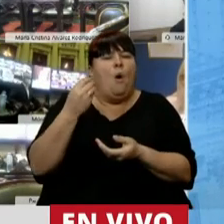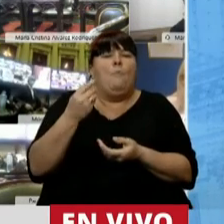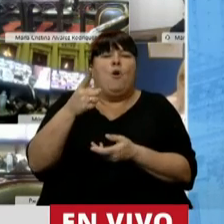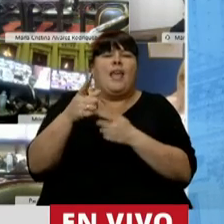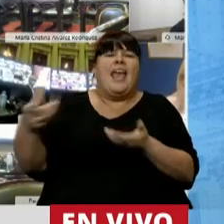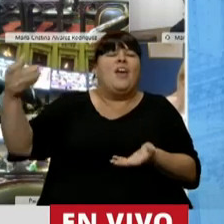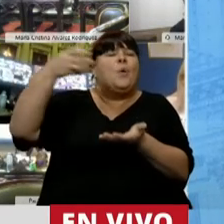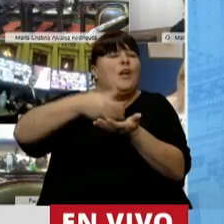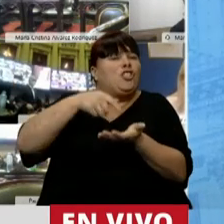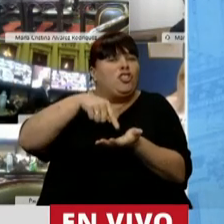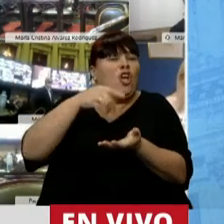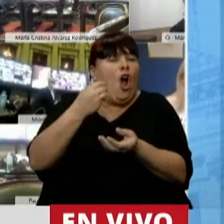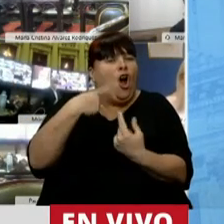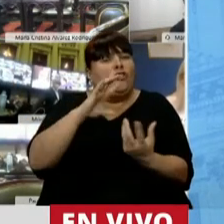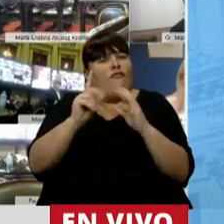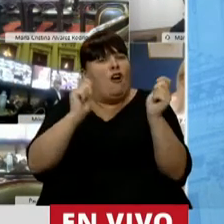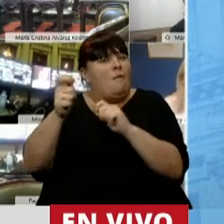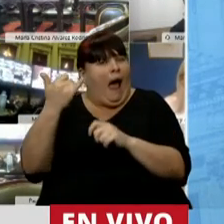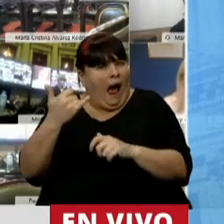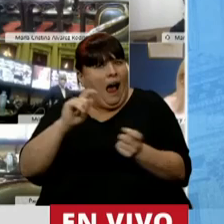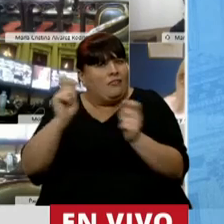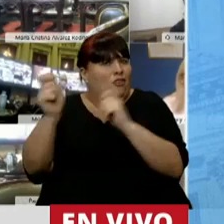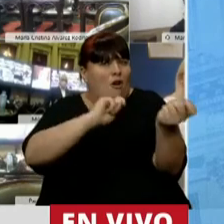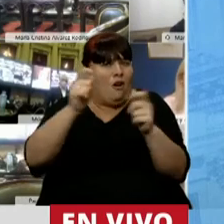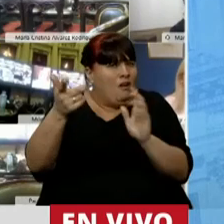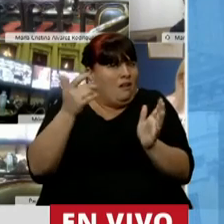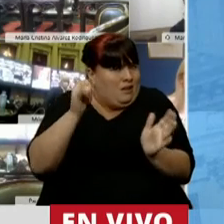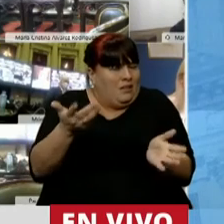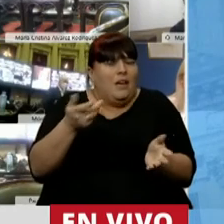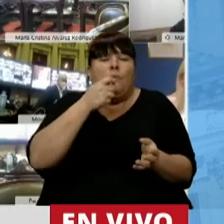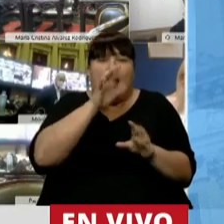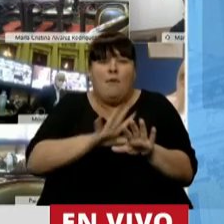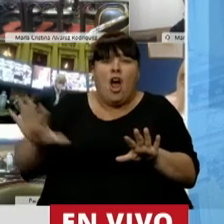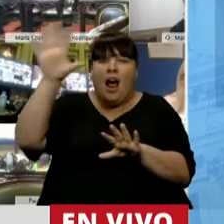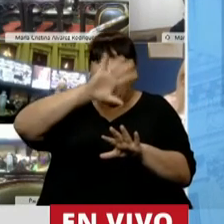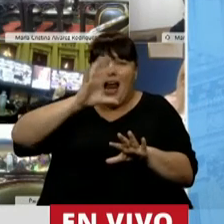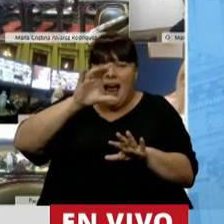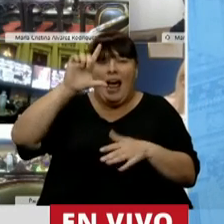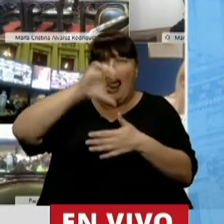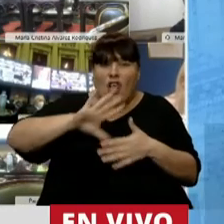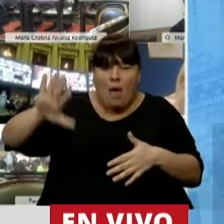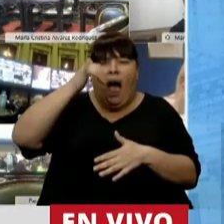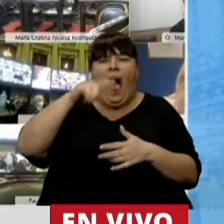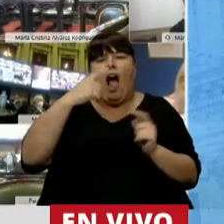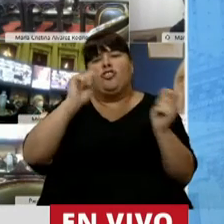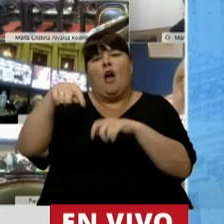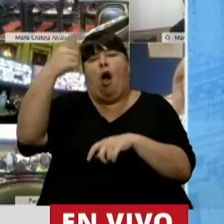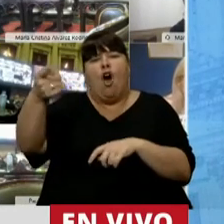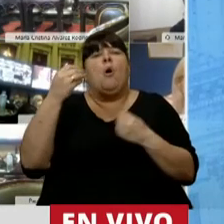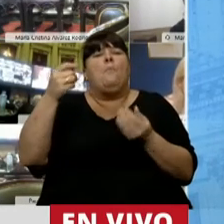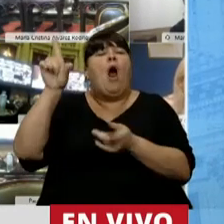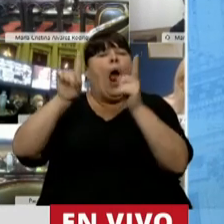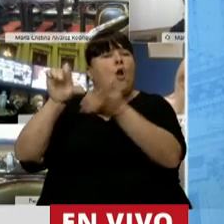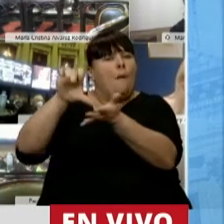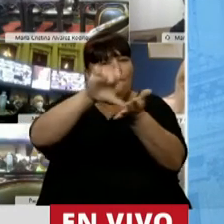inversiones, tienen alternativas? Tienen alternativas sin ir más lejos. En la región tienen alternativas porque hay